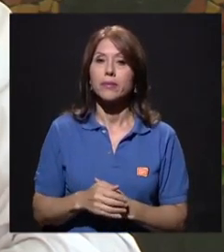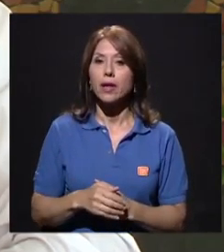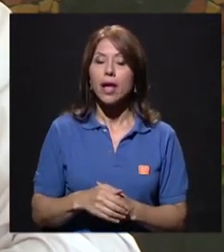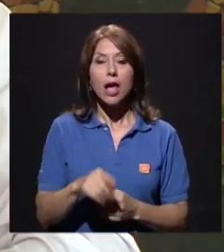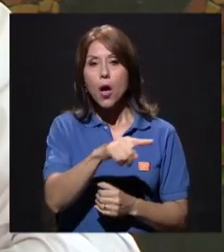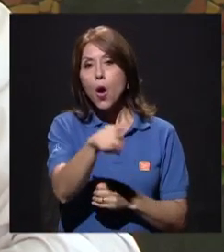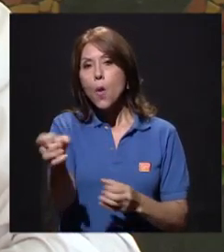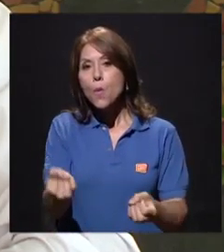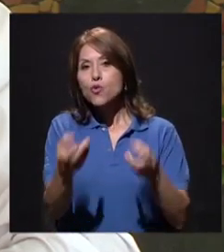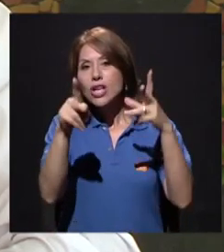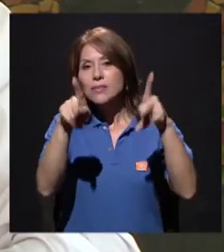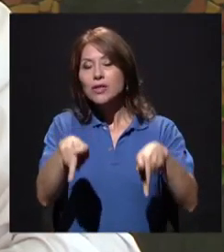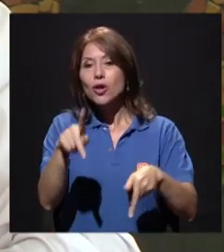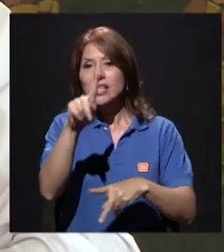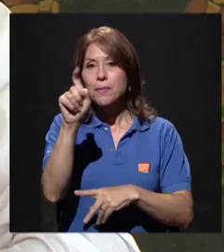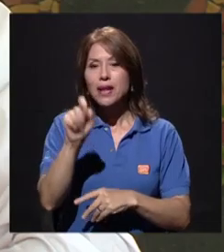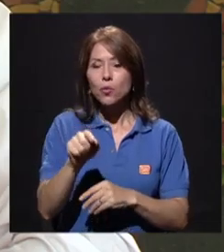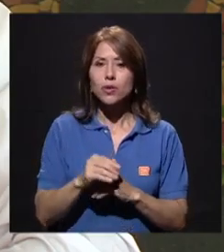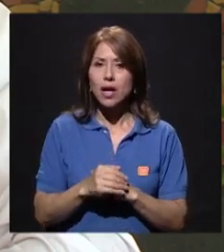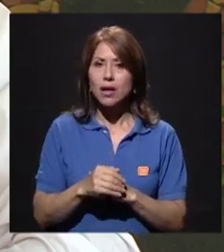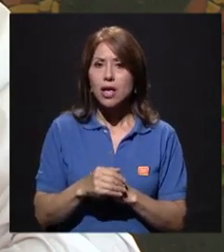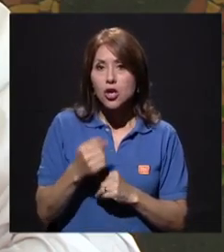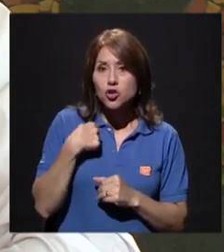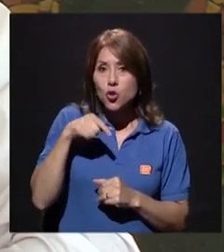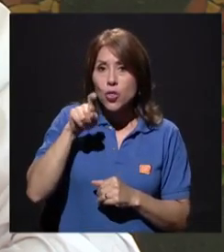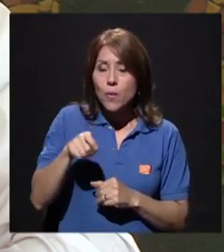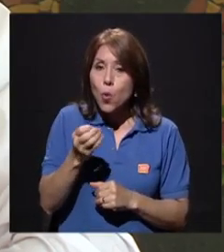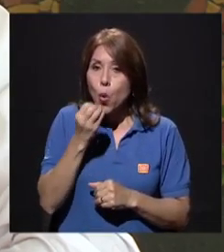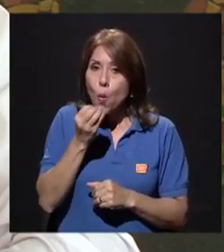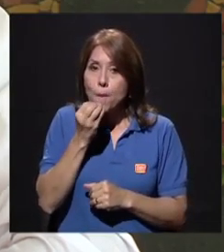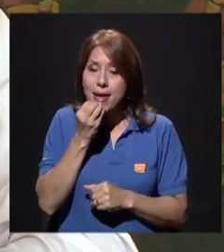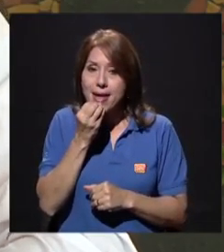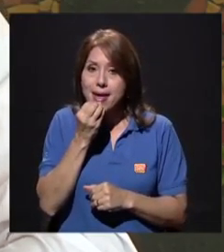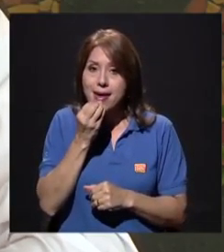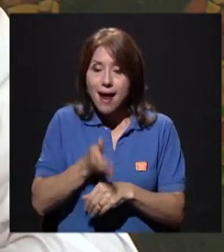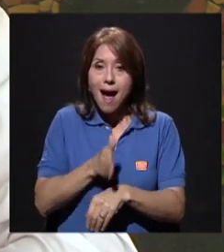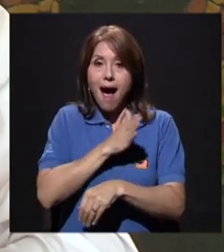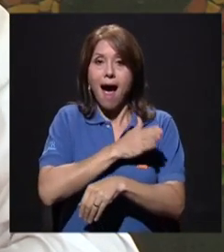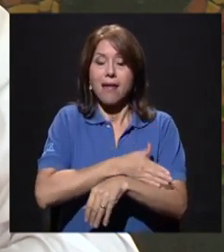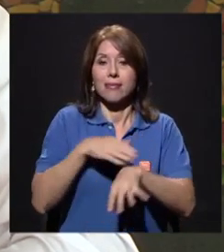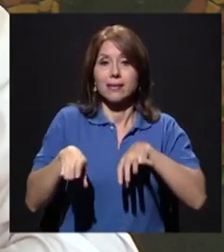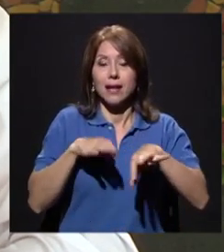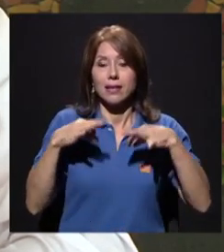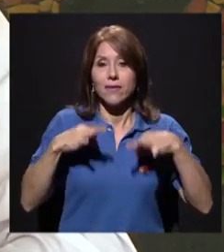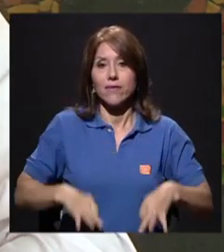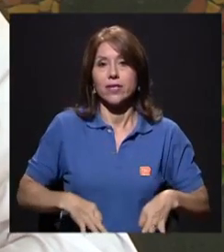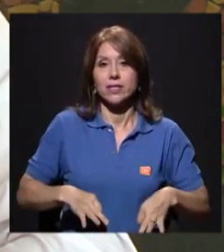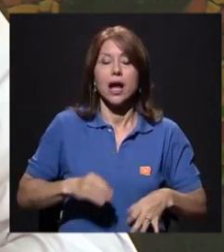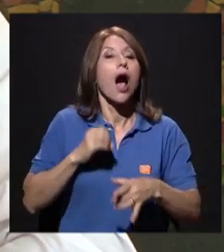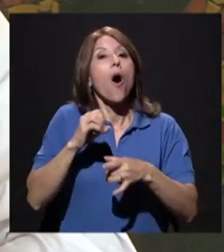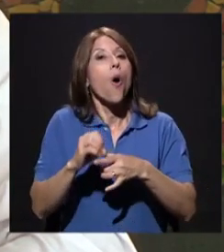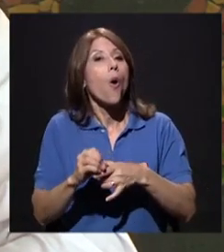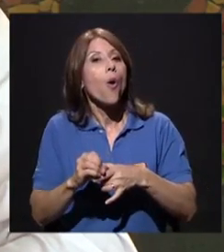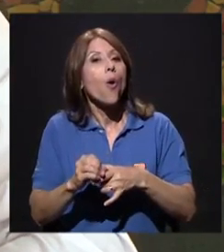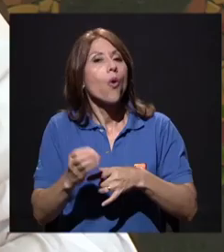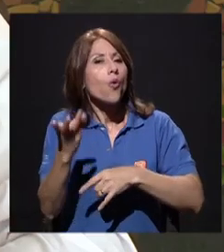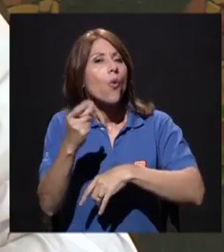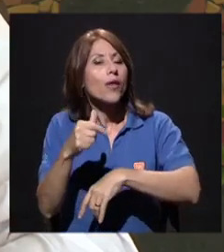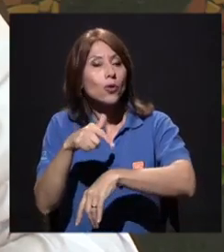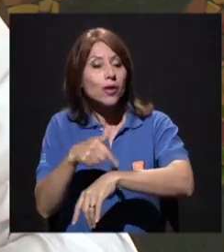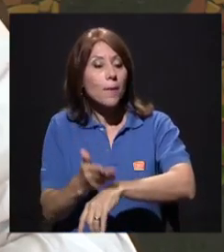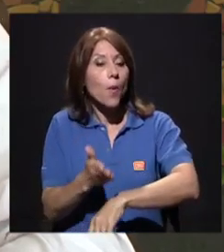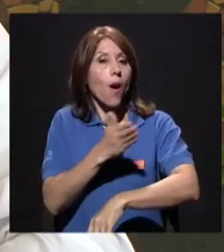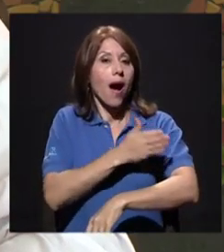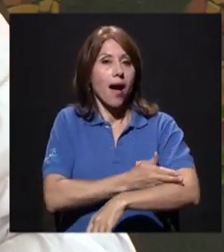si no debo de comer o si debo de comer previo a comenzar a hacer actividad física o cuánto tiempo antes debo